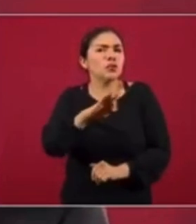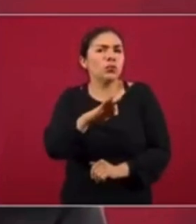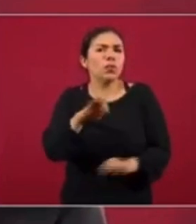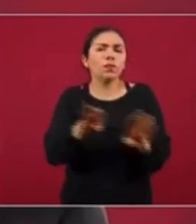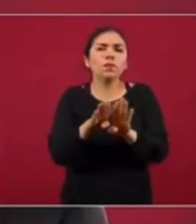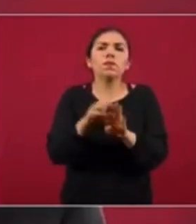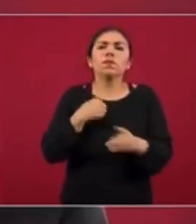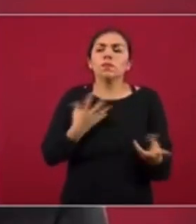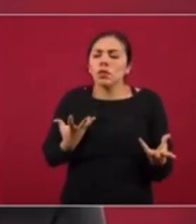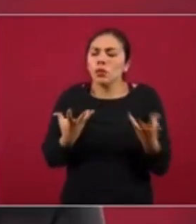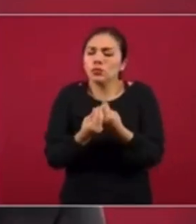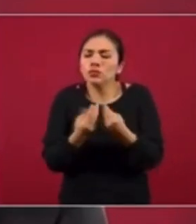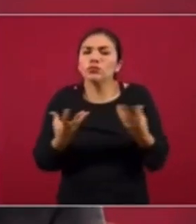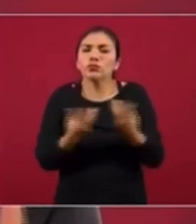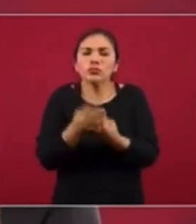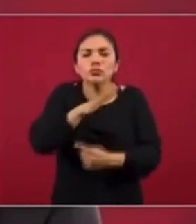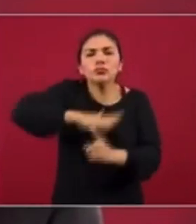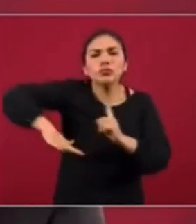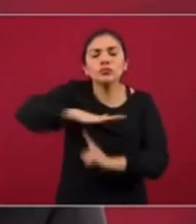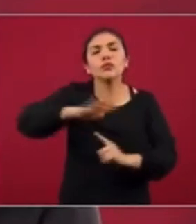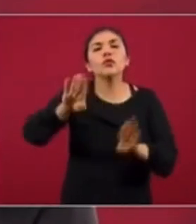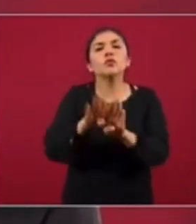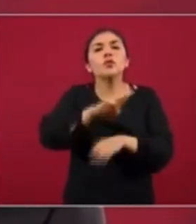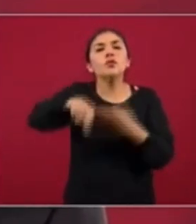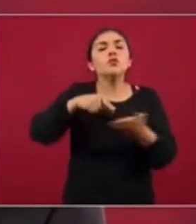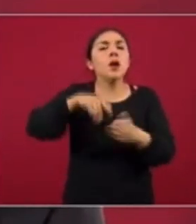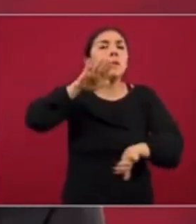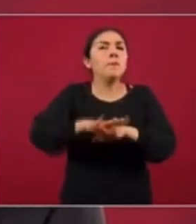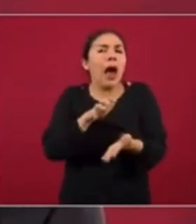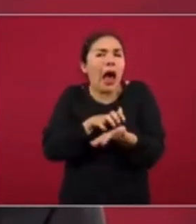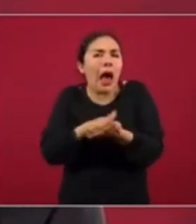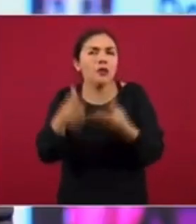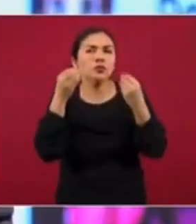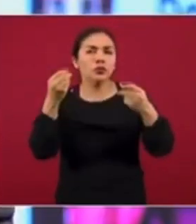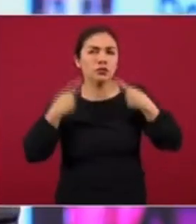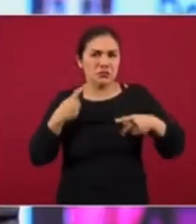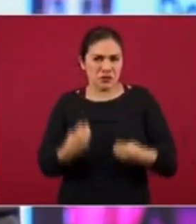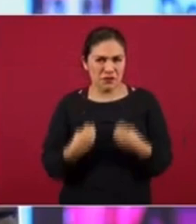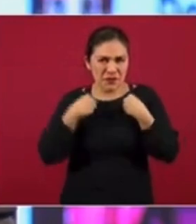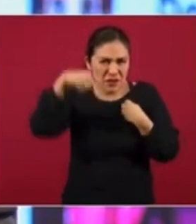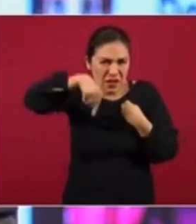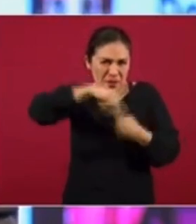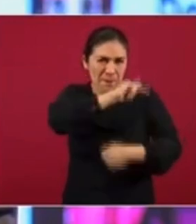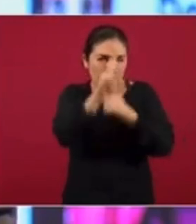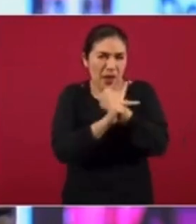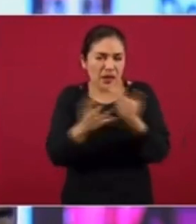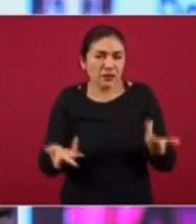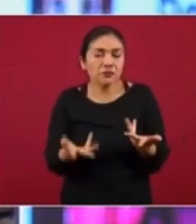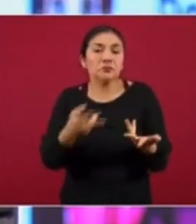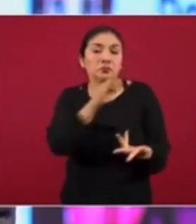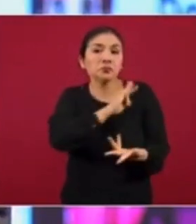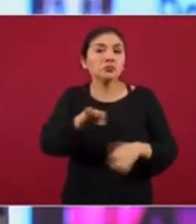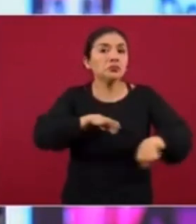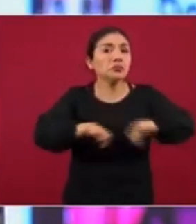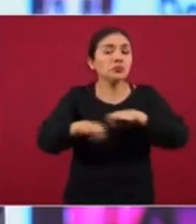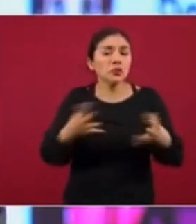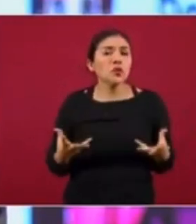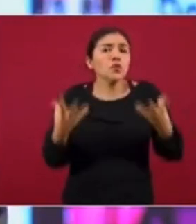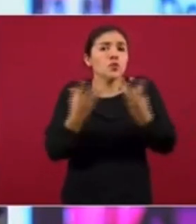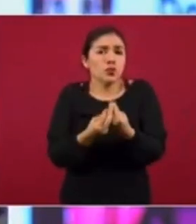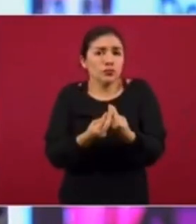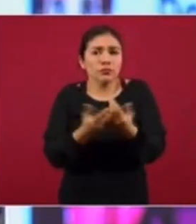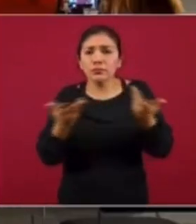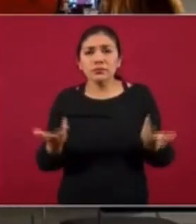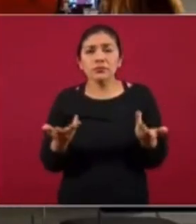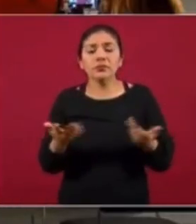parte por la cercanía física, en parte por ser la zona más poblada de la ciudad, perdón, del país, podemos trabajar conjuntamente.